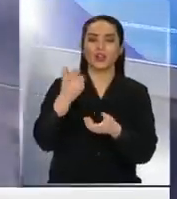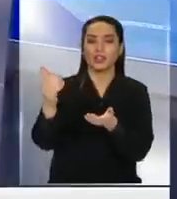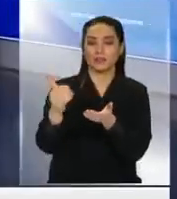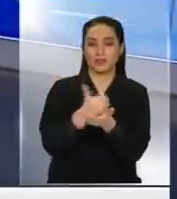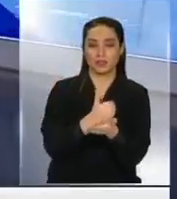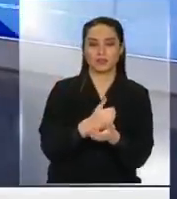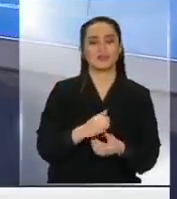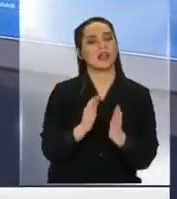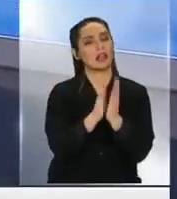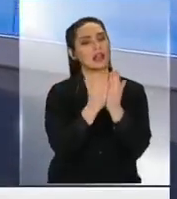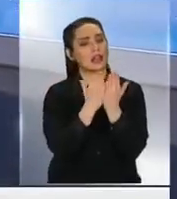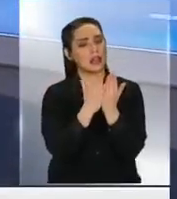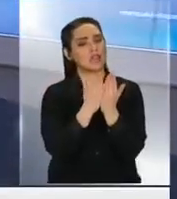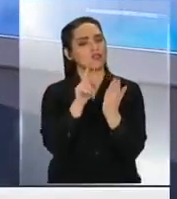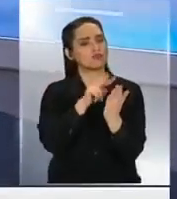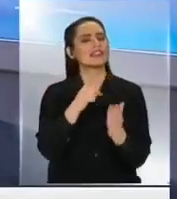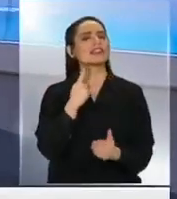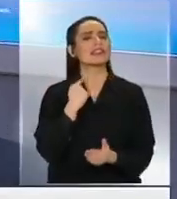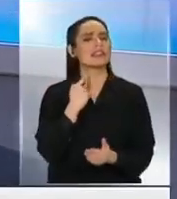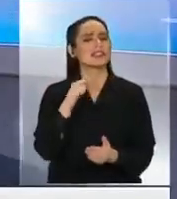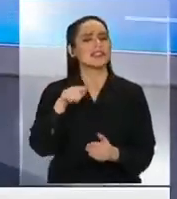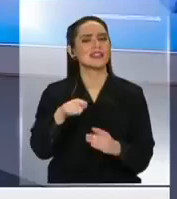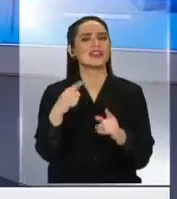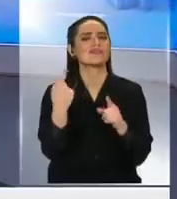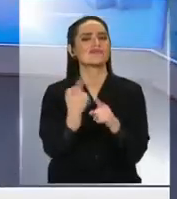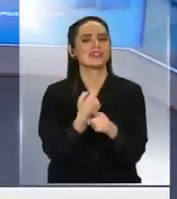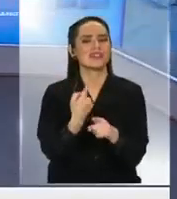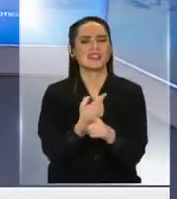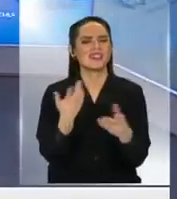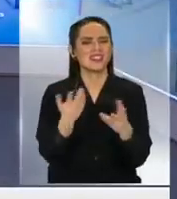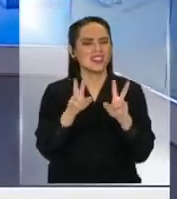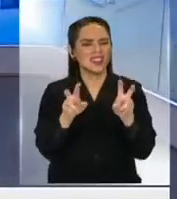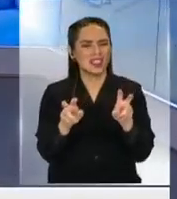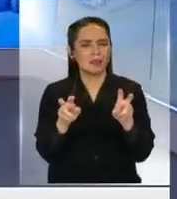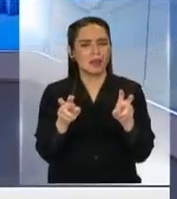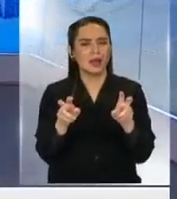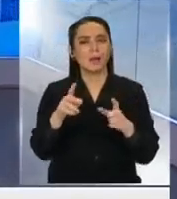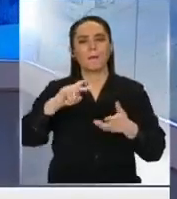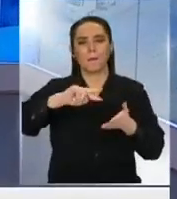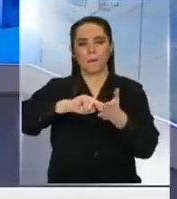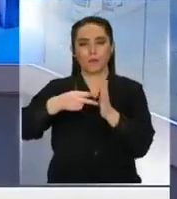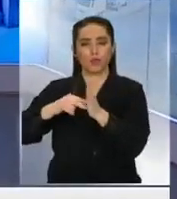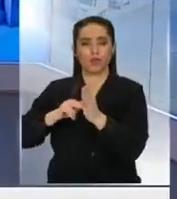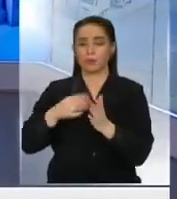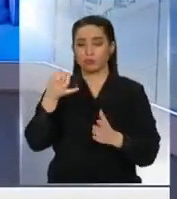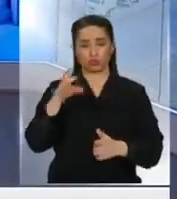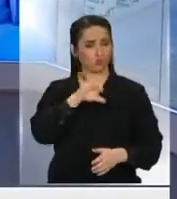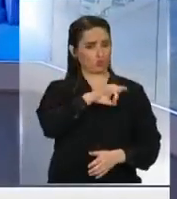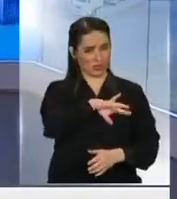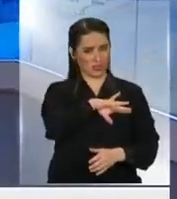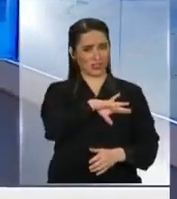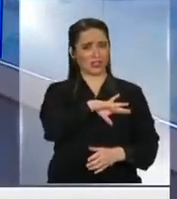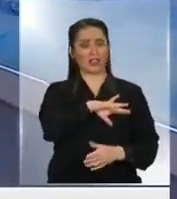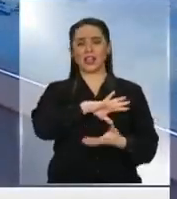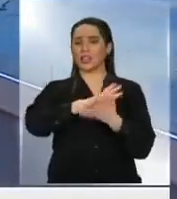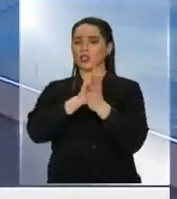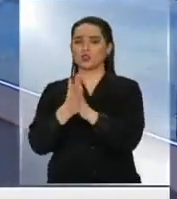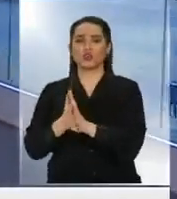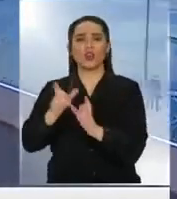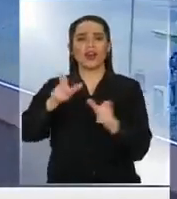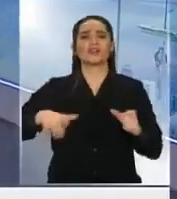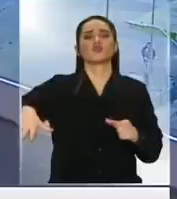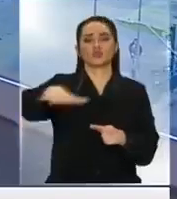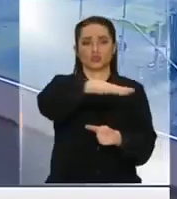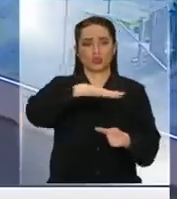Es un libro muy interesante que además habla de uno de los problemas que tenemos, no solo en nuestro país, sino que en toda la sociedad patriarcal,